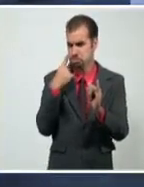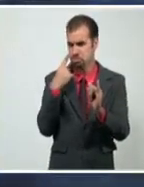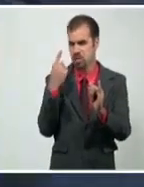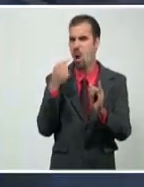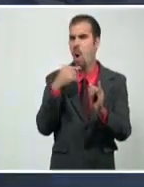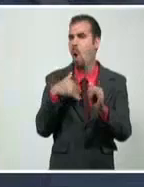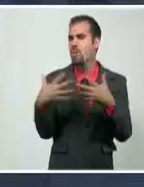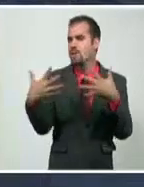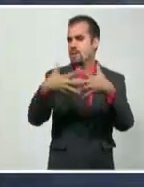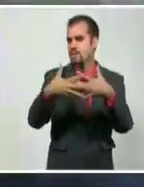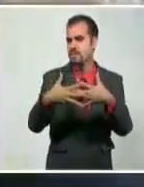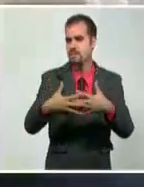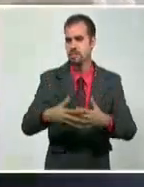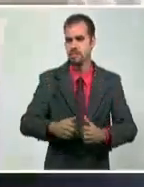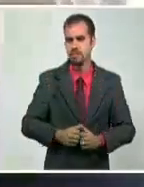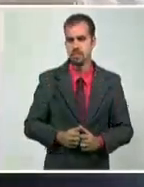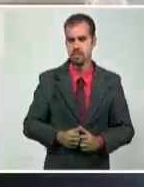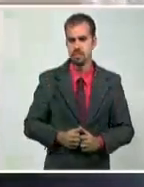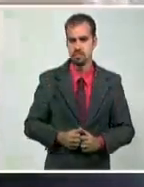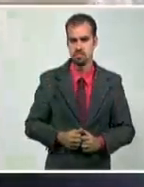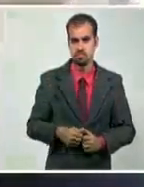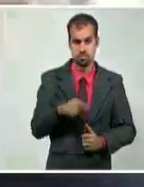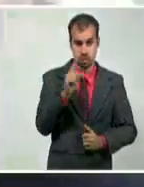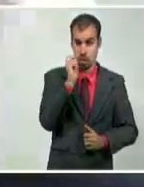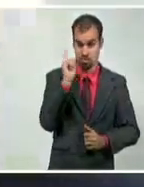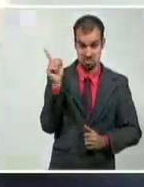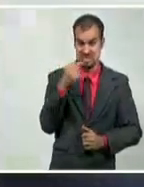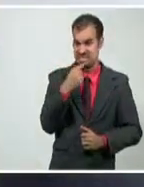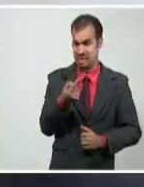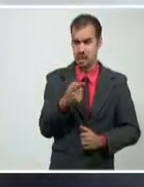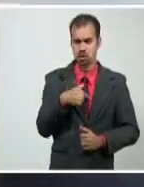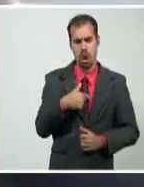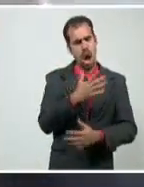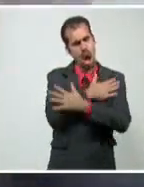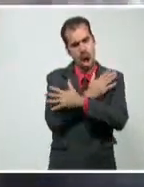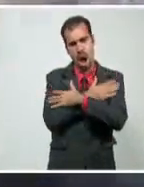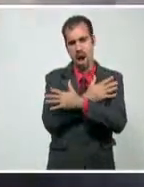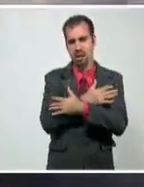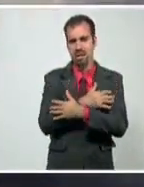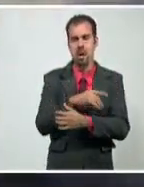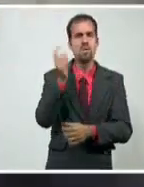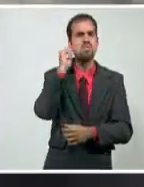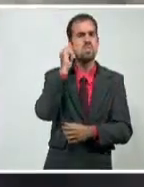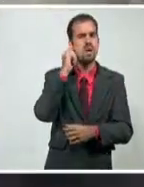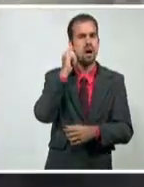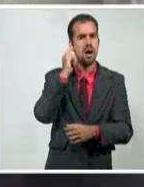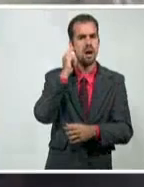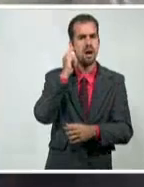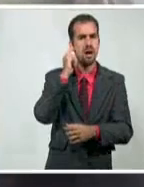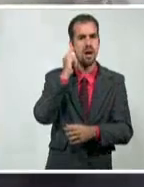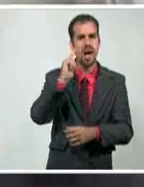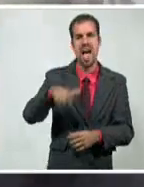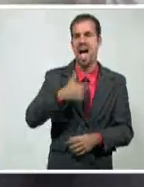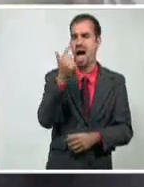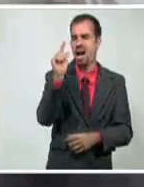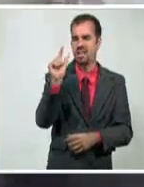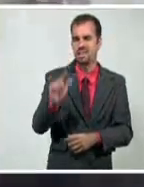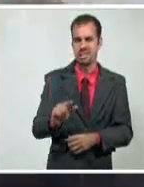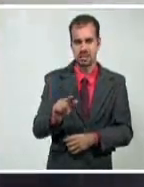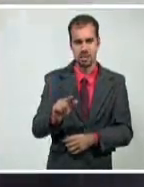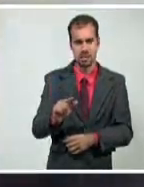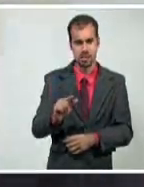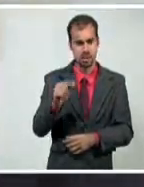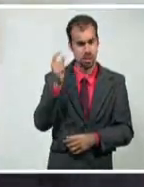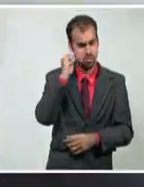une. Adelante. Enviar mi abrazo fraterno a nuestra amiga, nuestra hermana, a la artista, a la talentosa